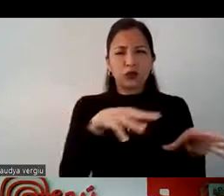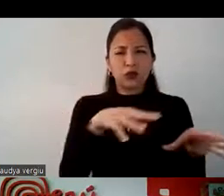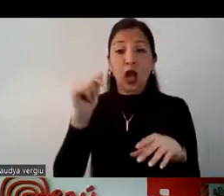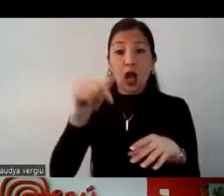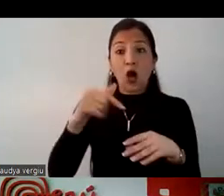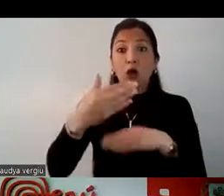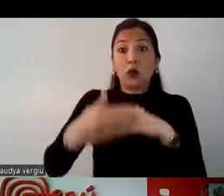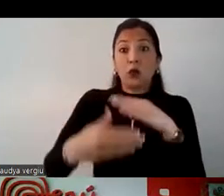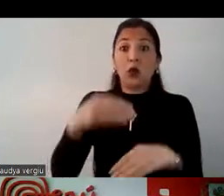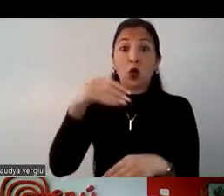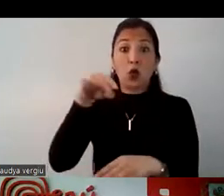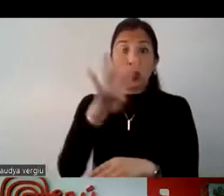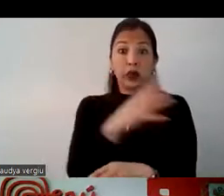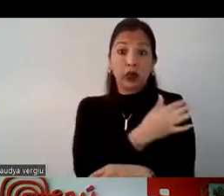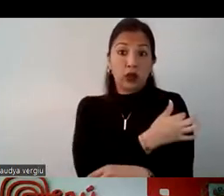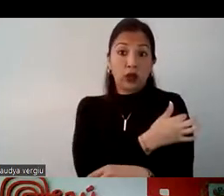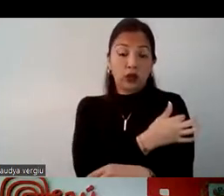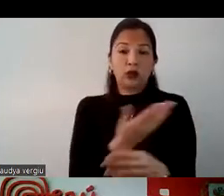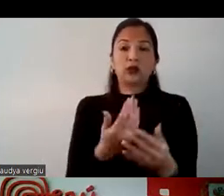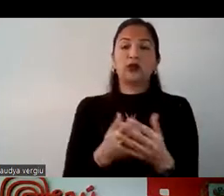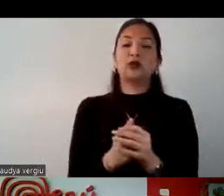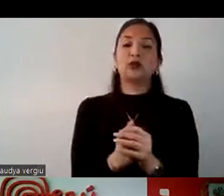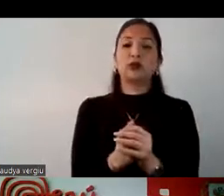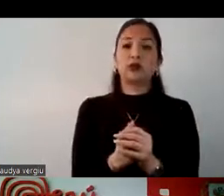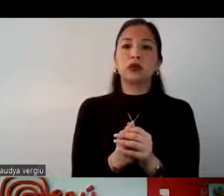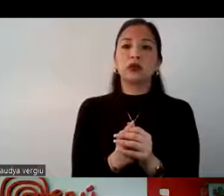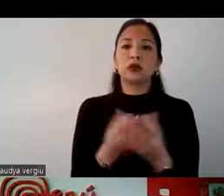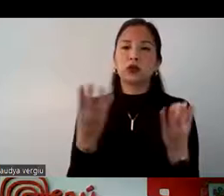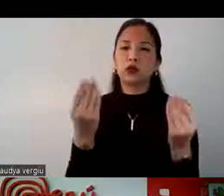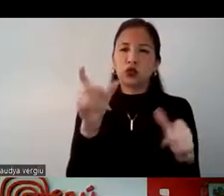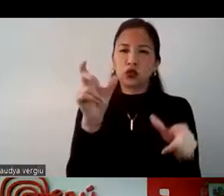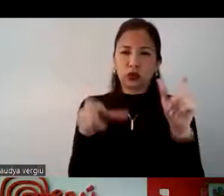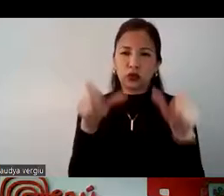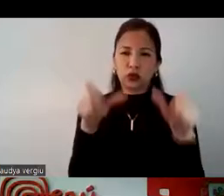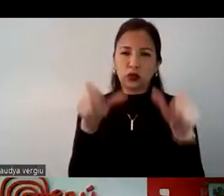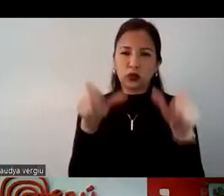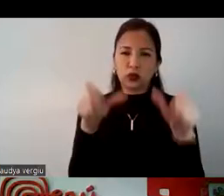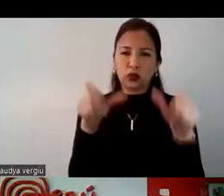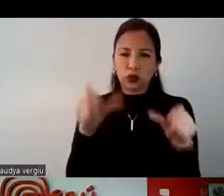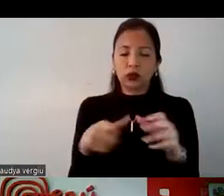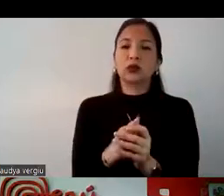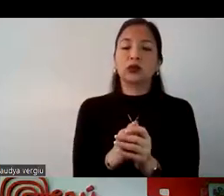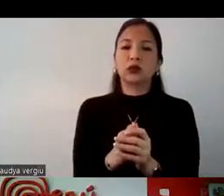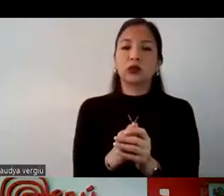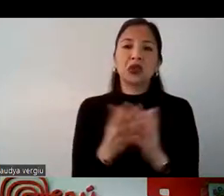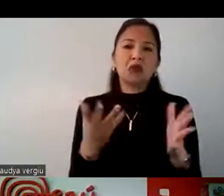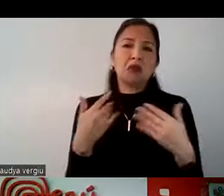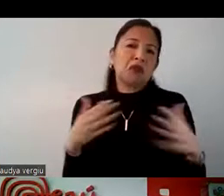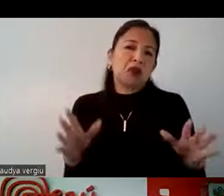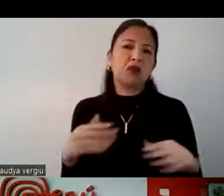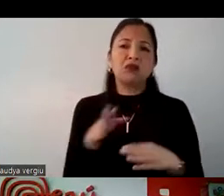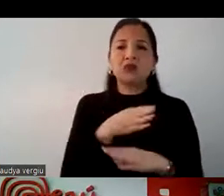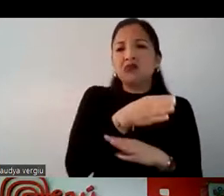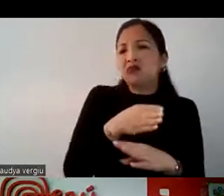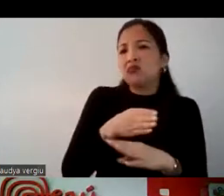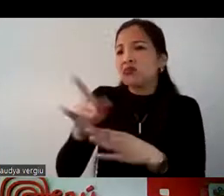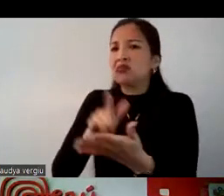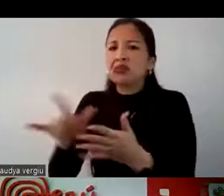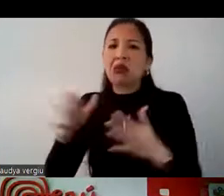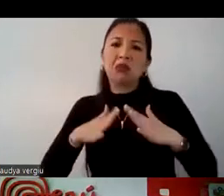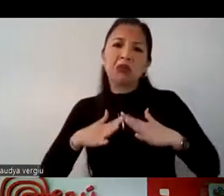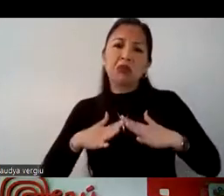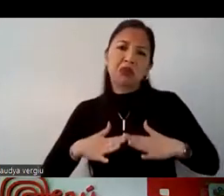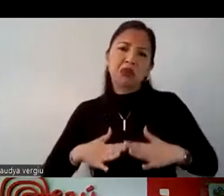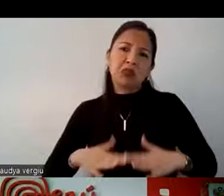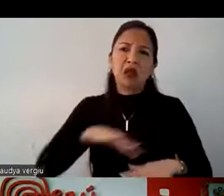cuarta dosis, gran cantidad de, de, de turistas, pobladores, y no tienen problema con visitar destinos dentro de